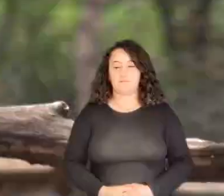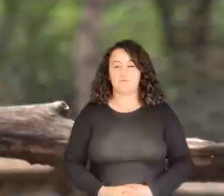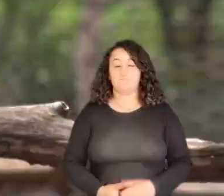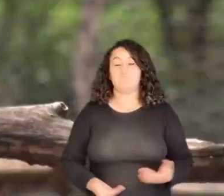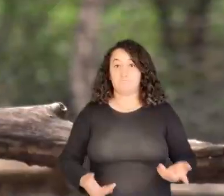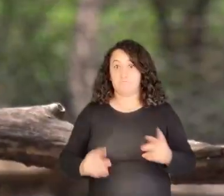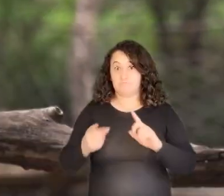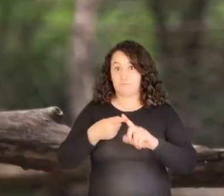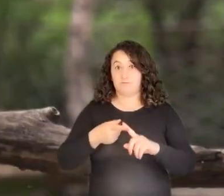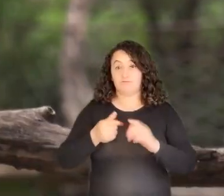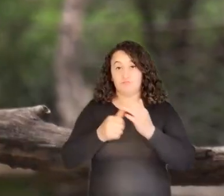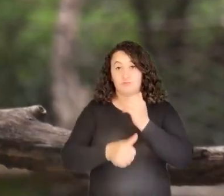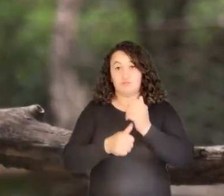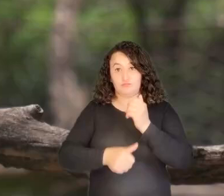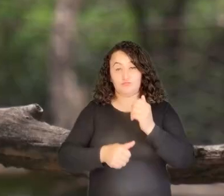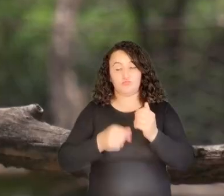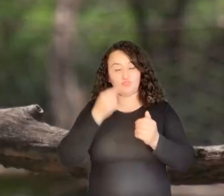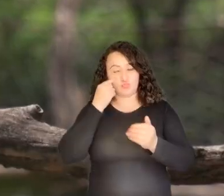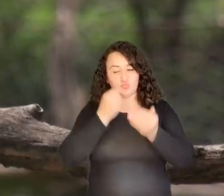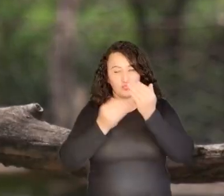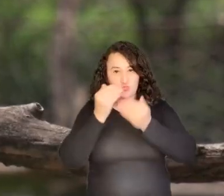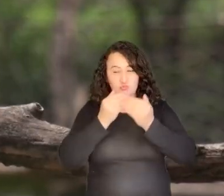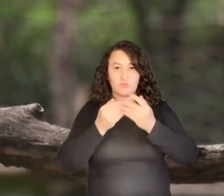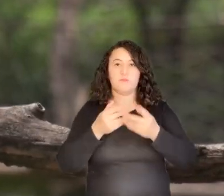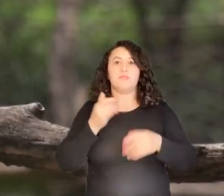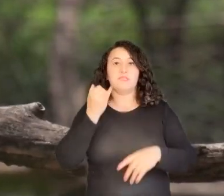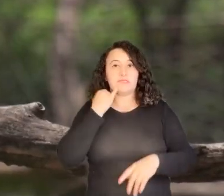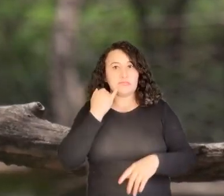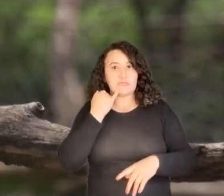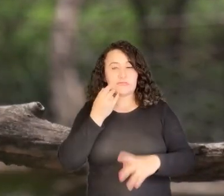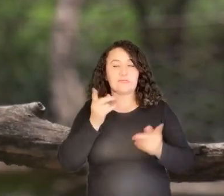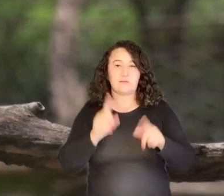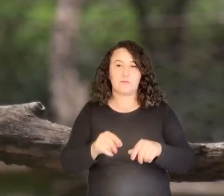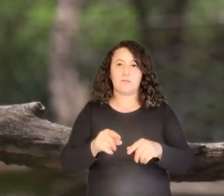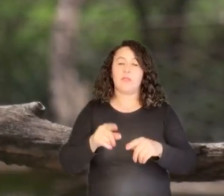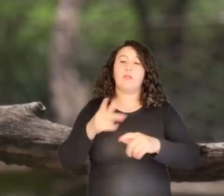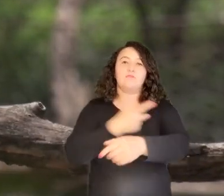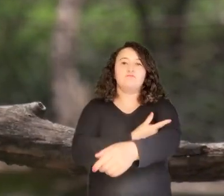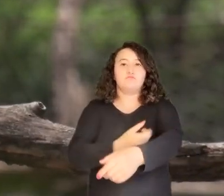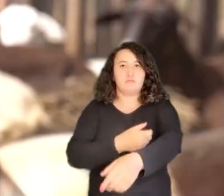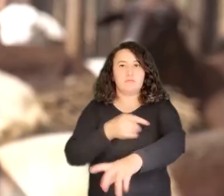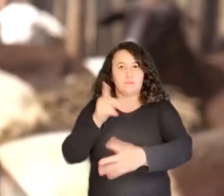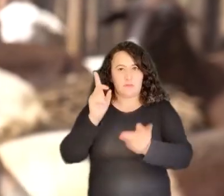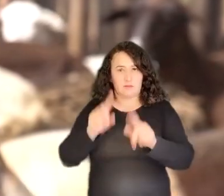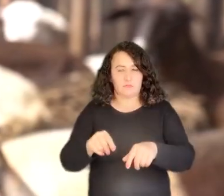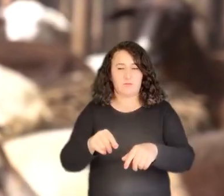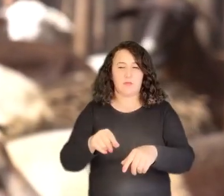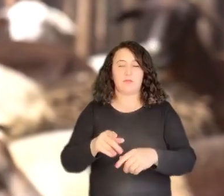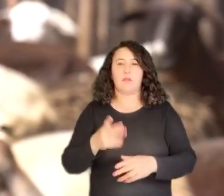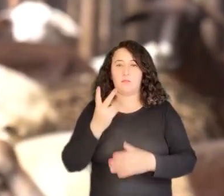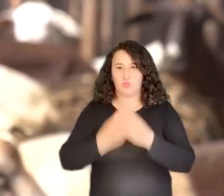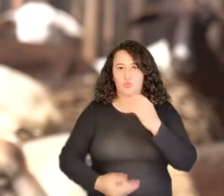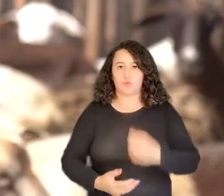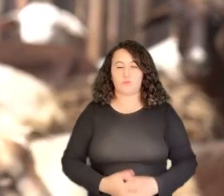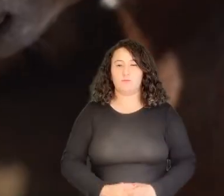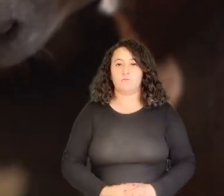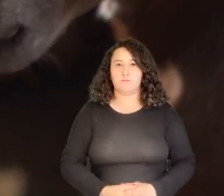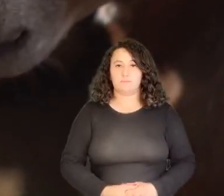Realizamos toma de muestras de coprológico, toma de muestras serológicas, tanto para hemoparásitos como para brucelosa.